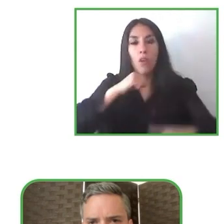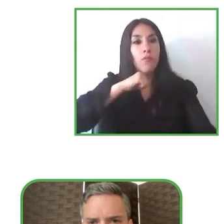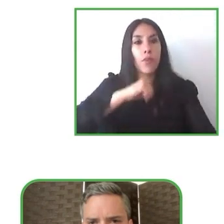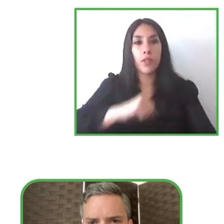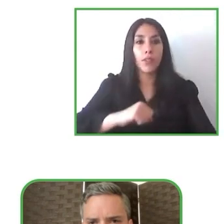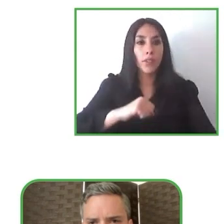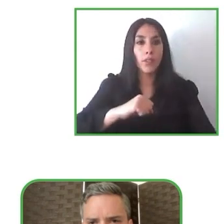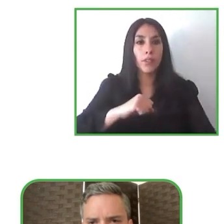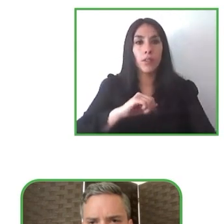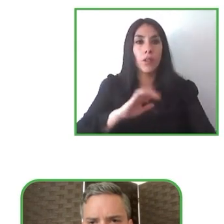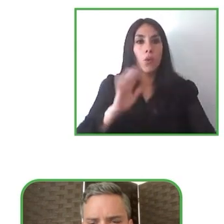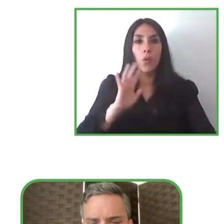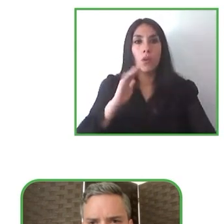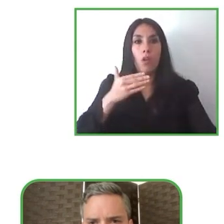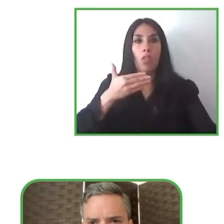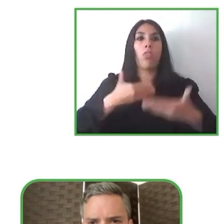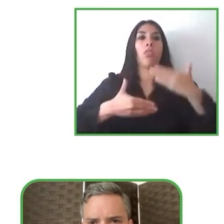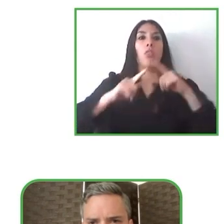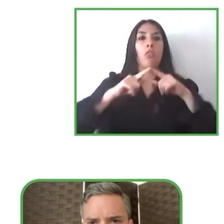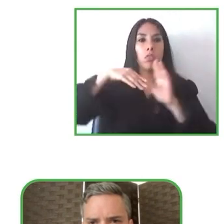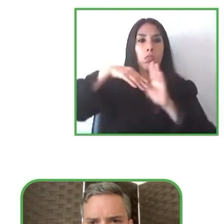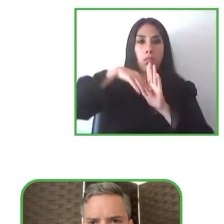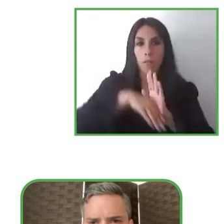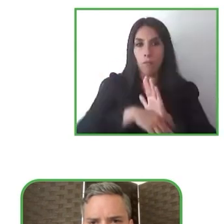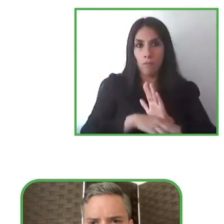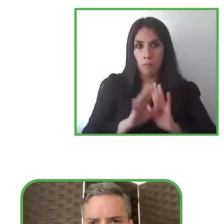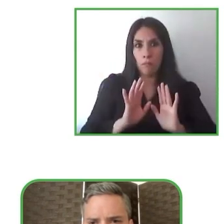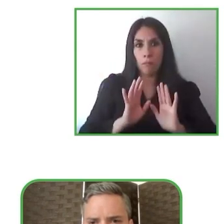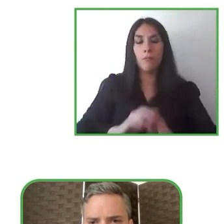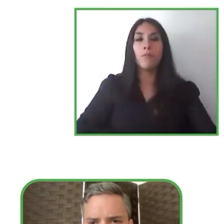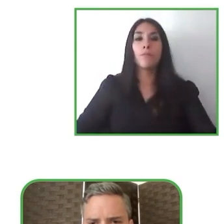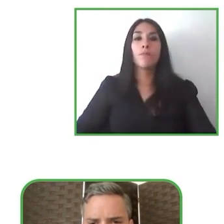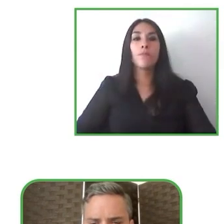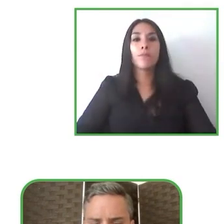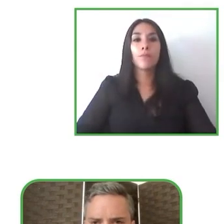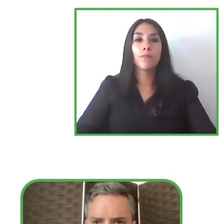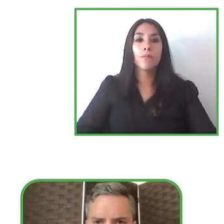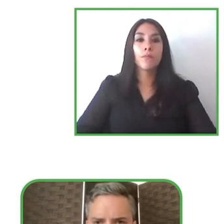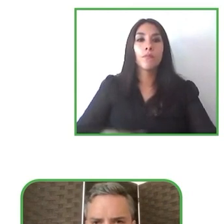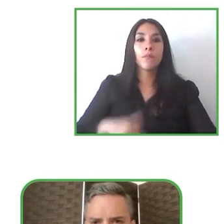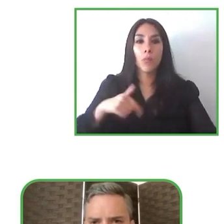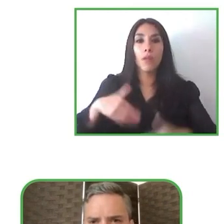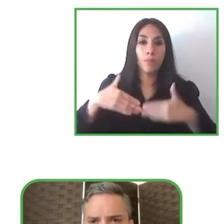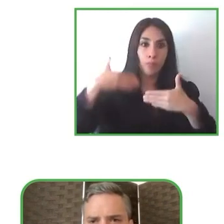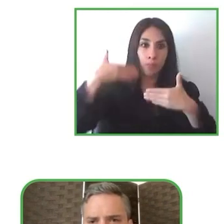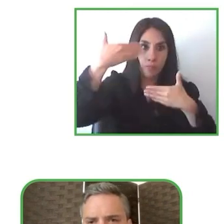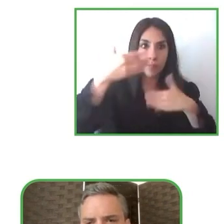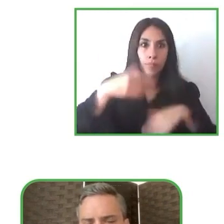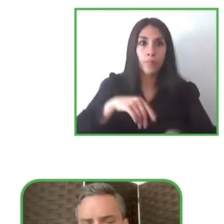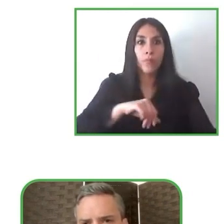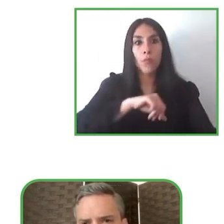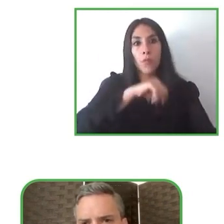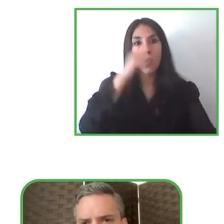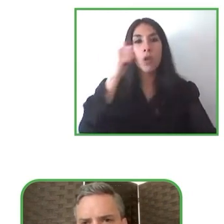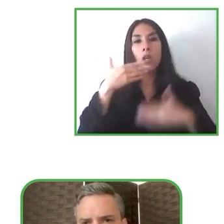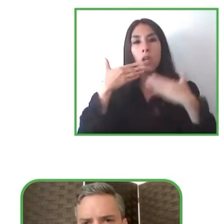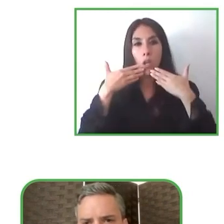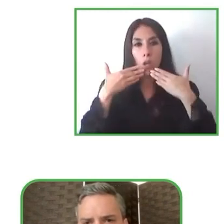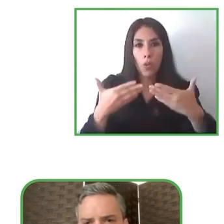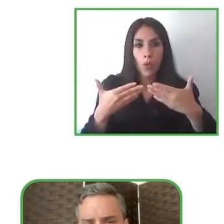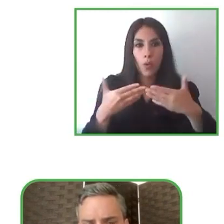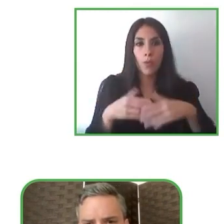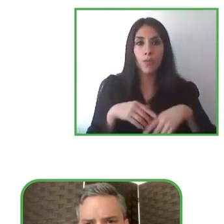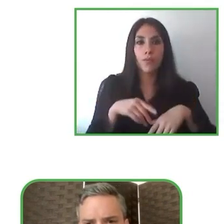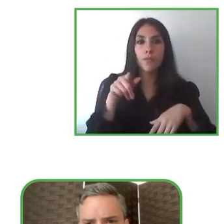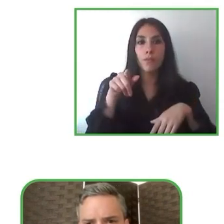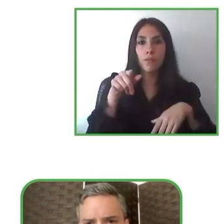vamos con Francisca Francisca me gustaría saber que nos contestaras lo siguiente considerando que en